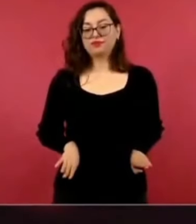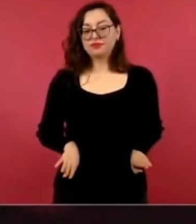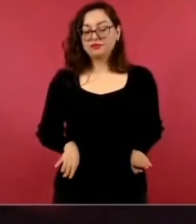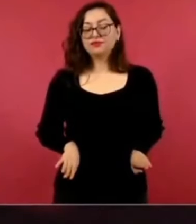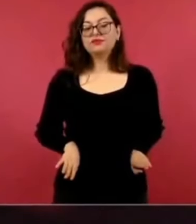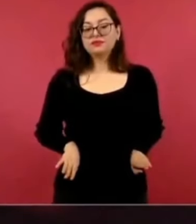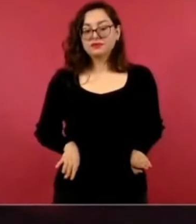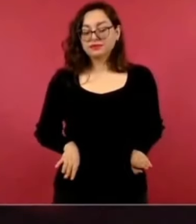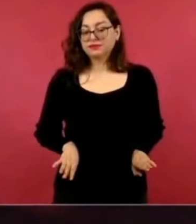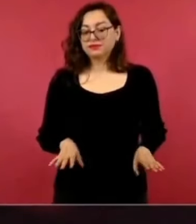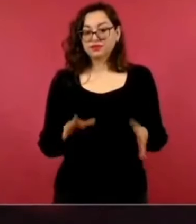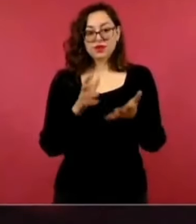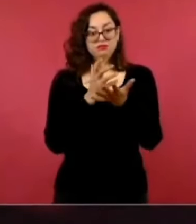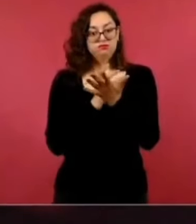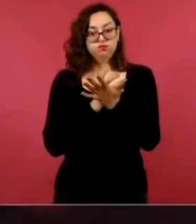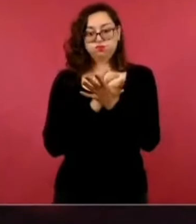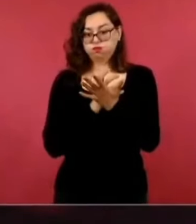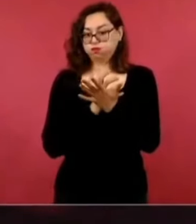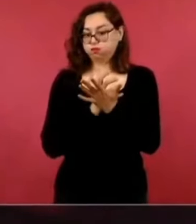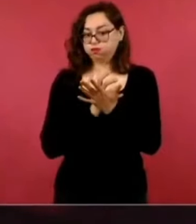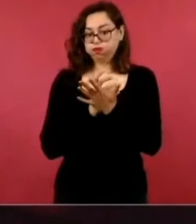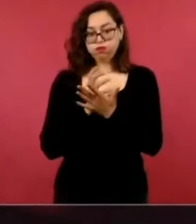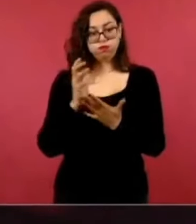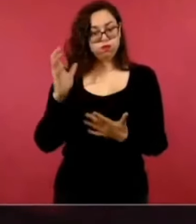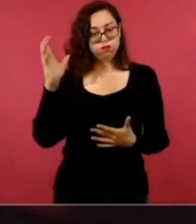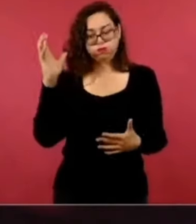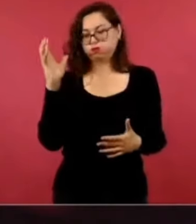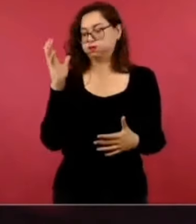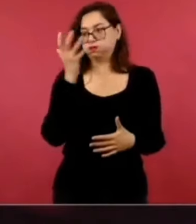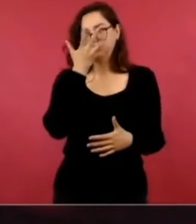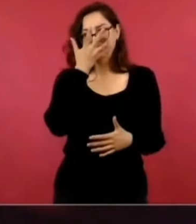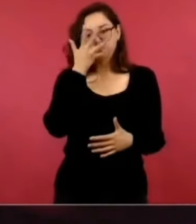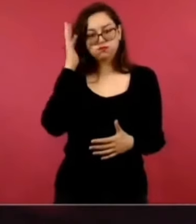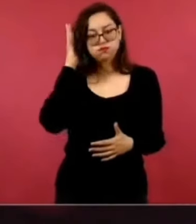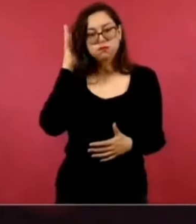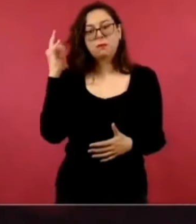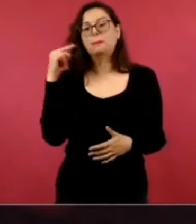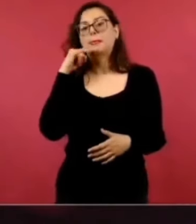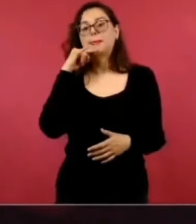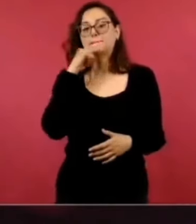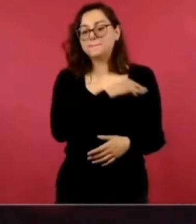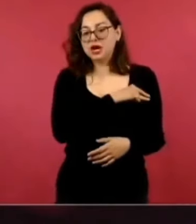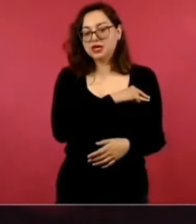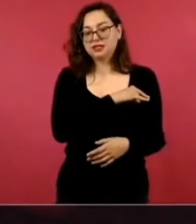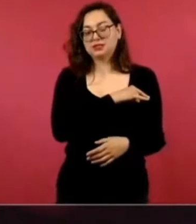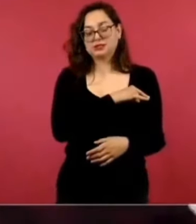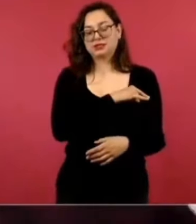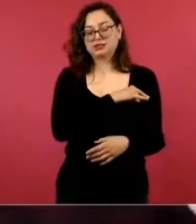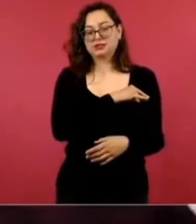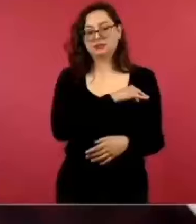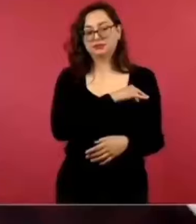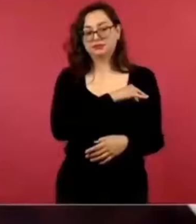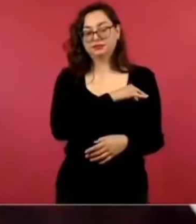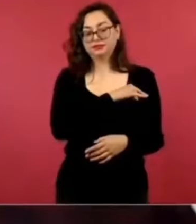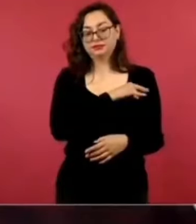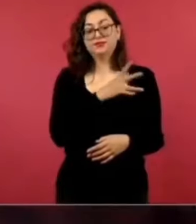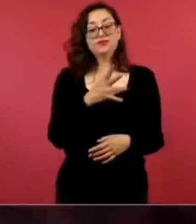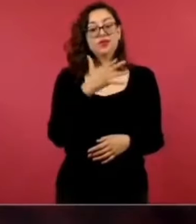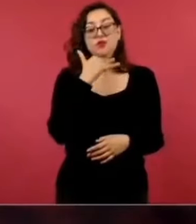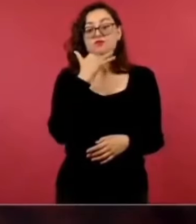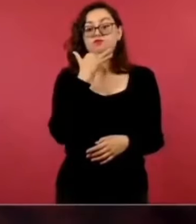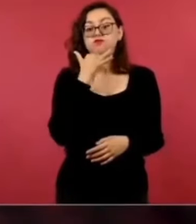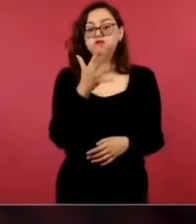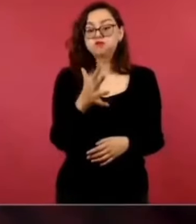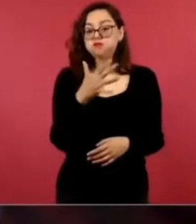muy hipócritas, muy corruptos